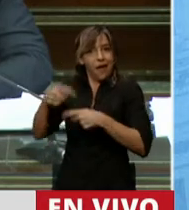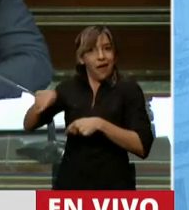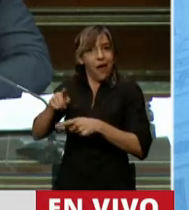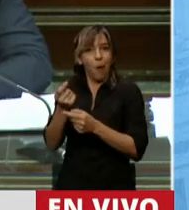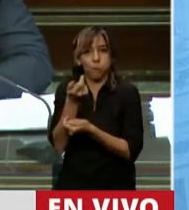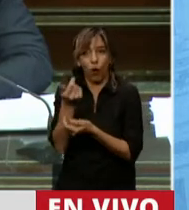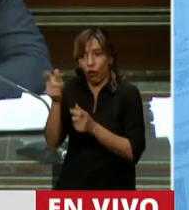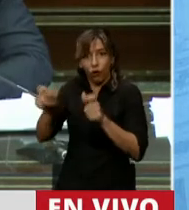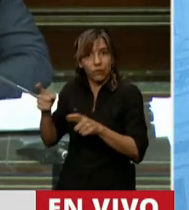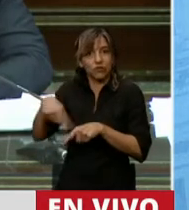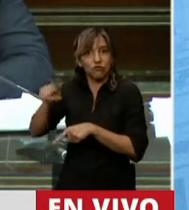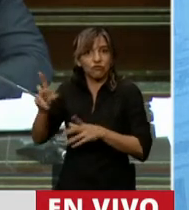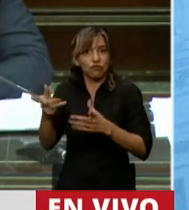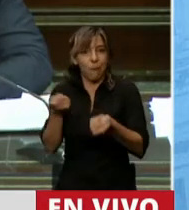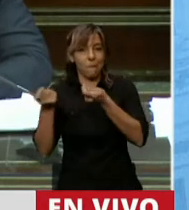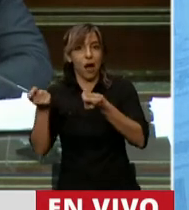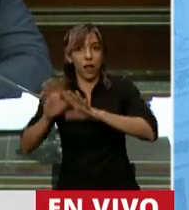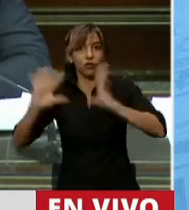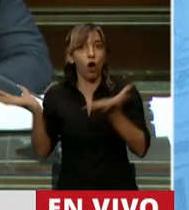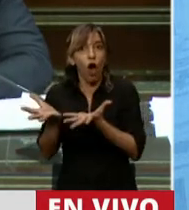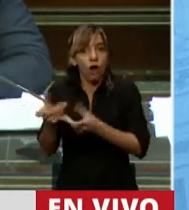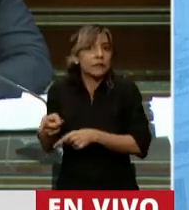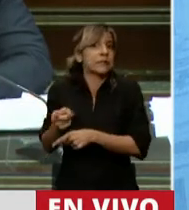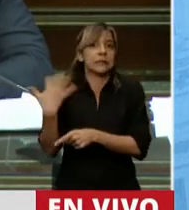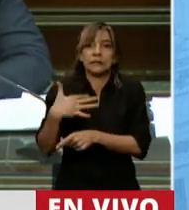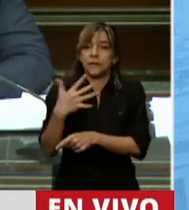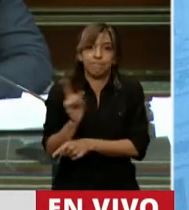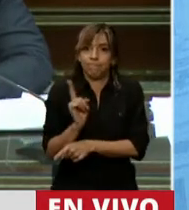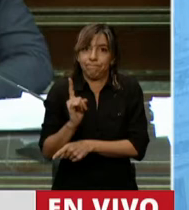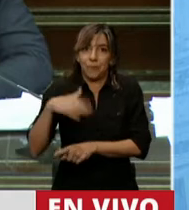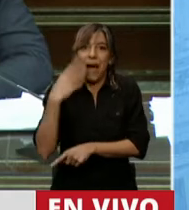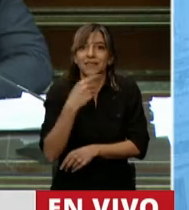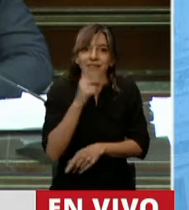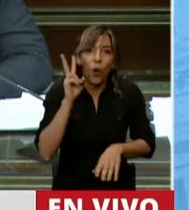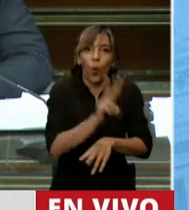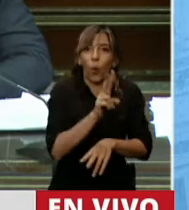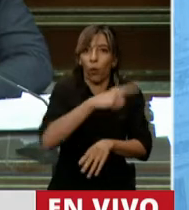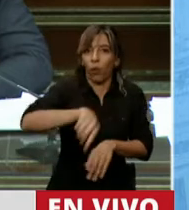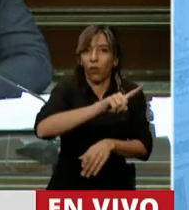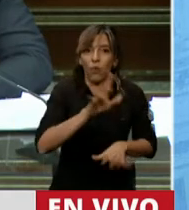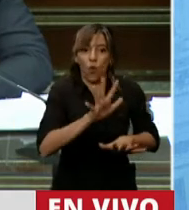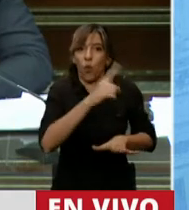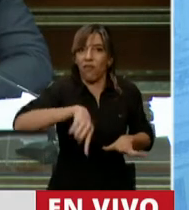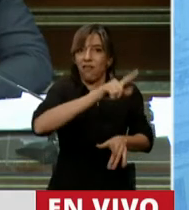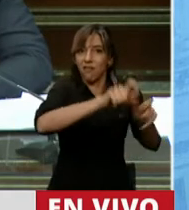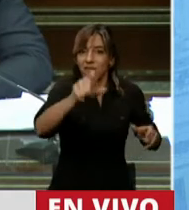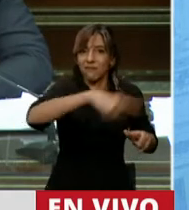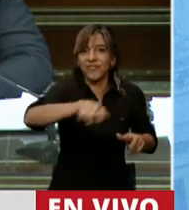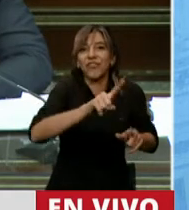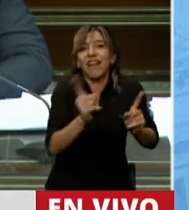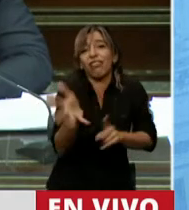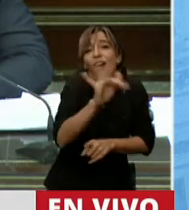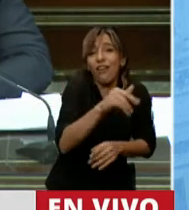eso necesita una concepción de tipo económico que en los últimos años de la Argentina, lamentablemente, en el caso que